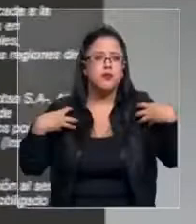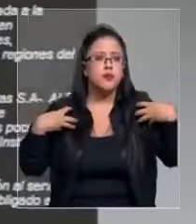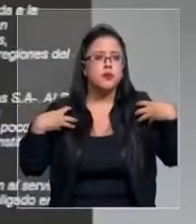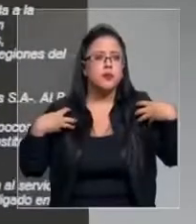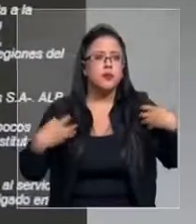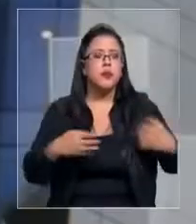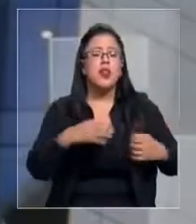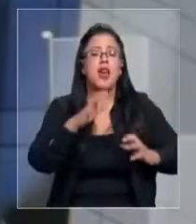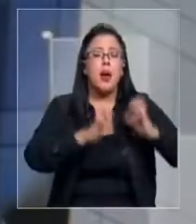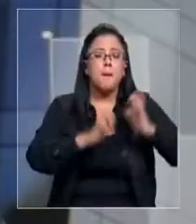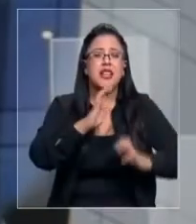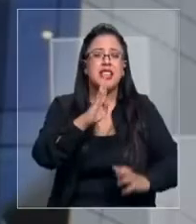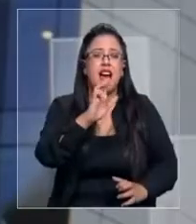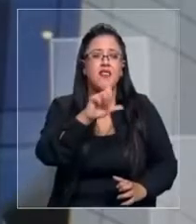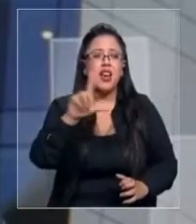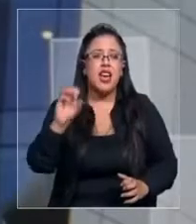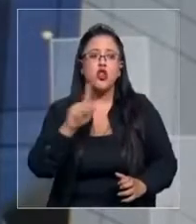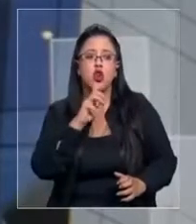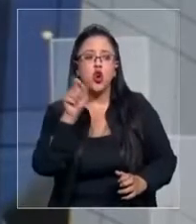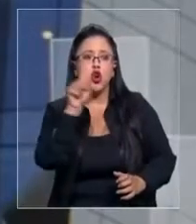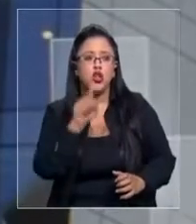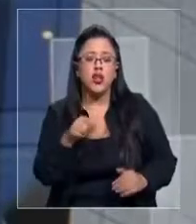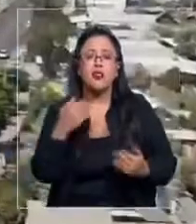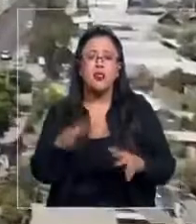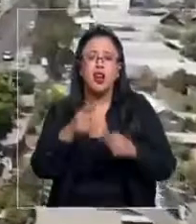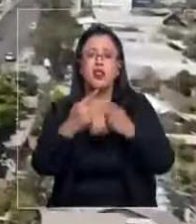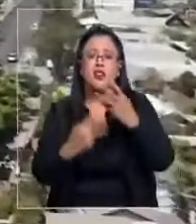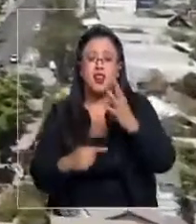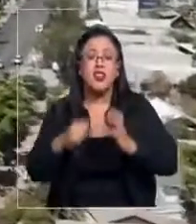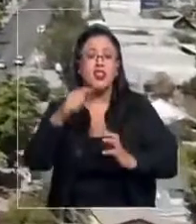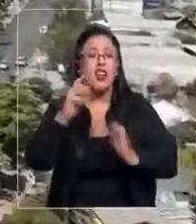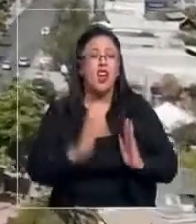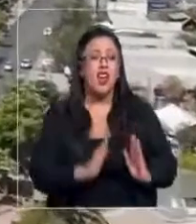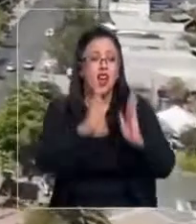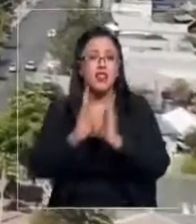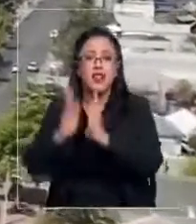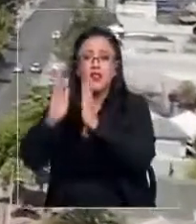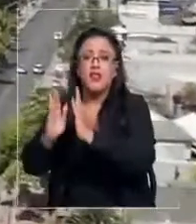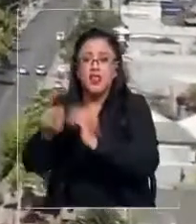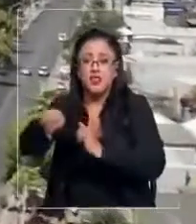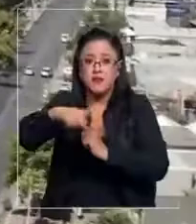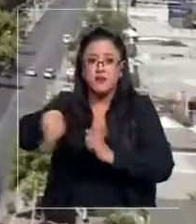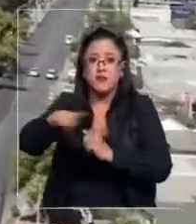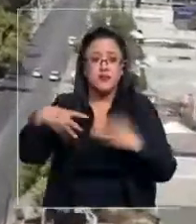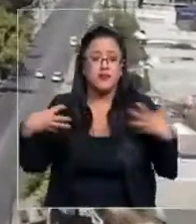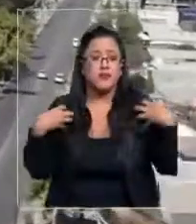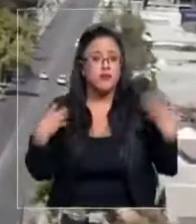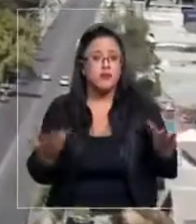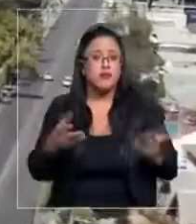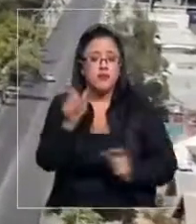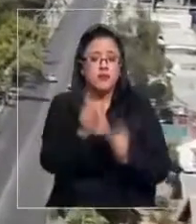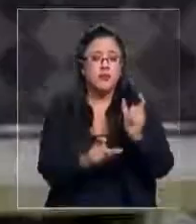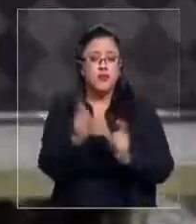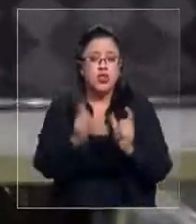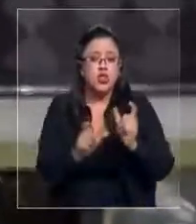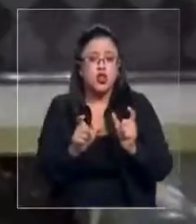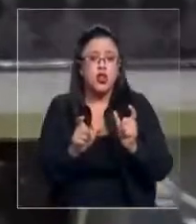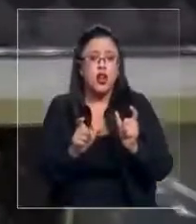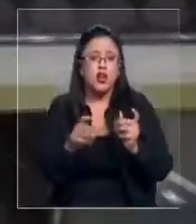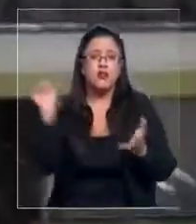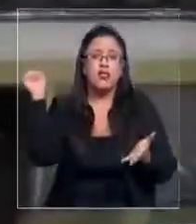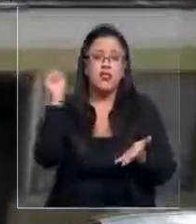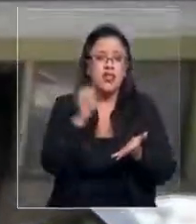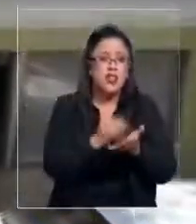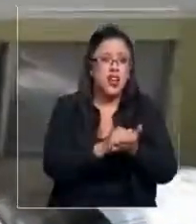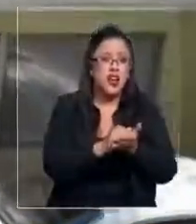Las Bellotas, dedicada a este rubro con varios otros edificios bajo su manejo. Los vecinos alegan que el estado de este inmueble en la